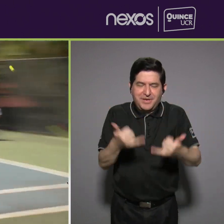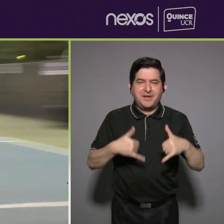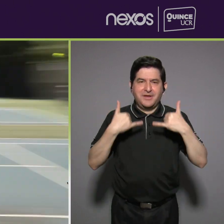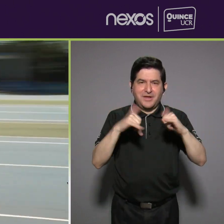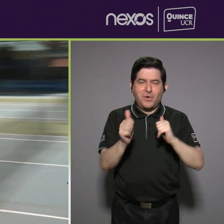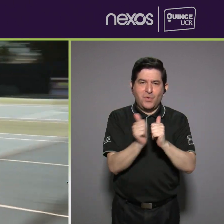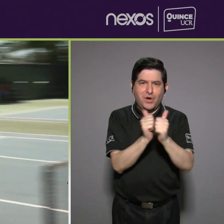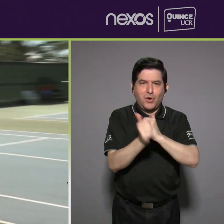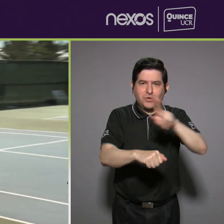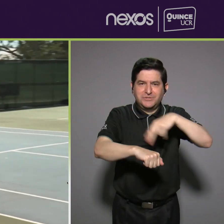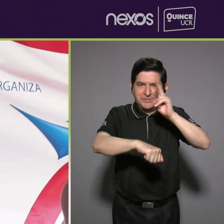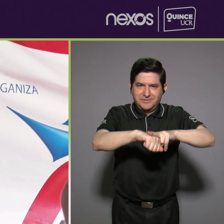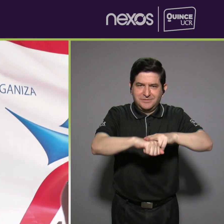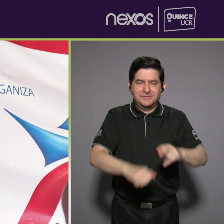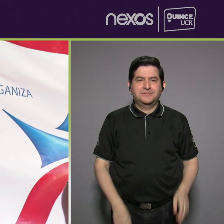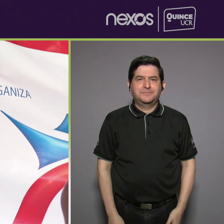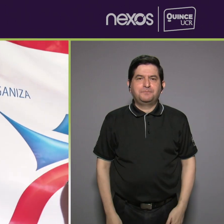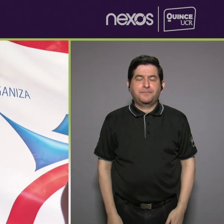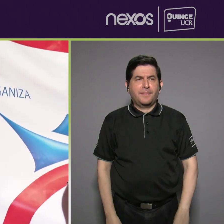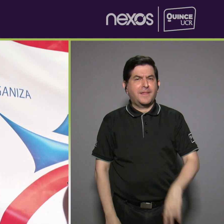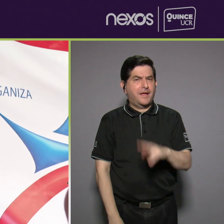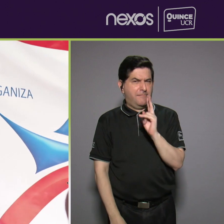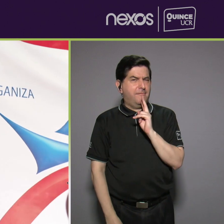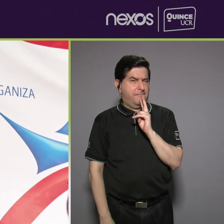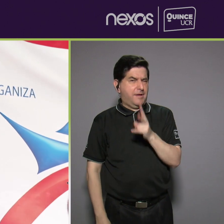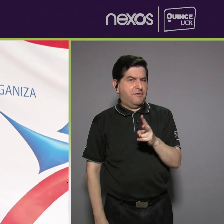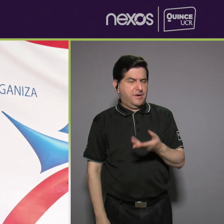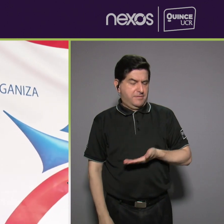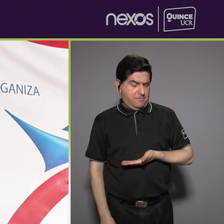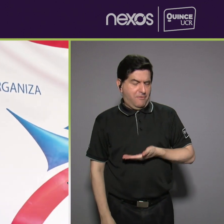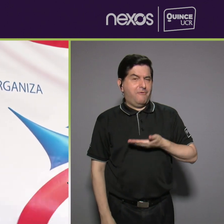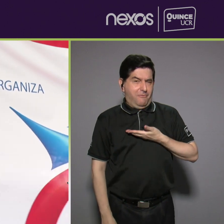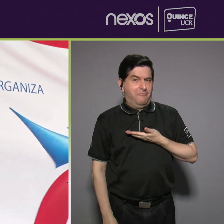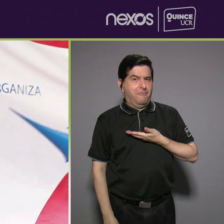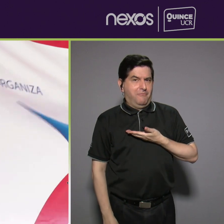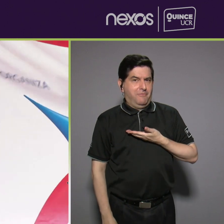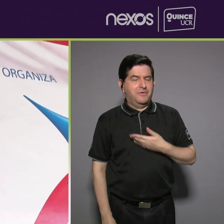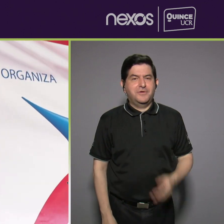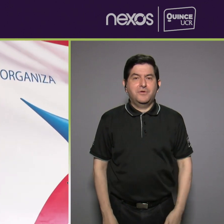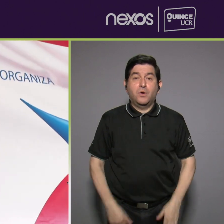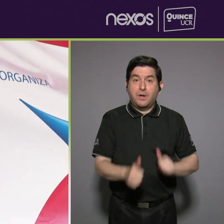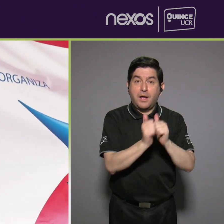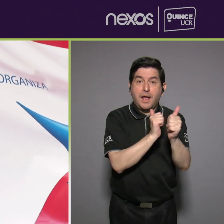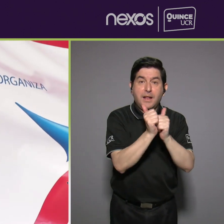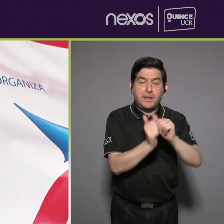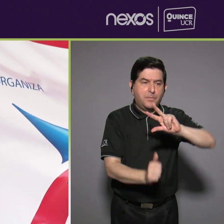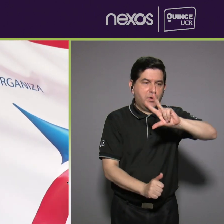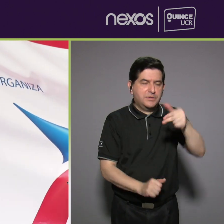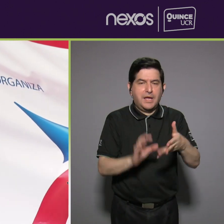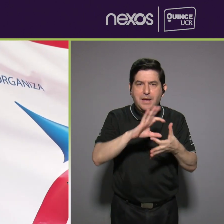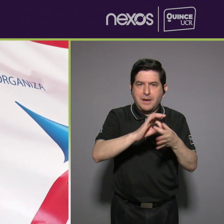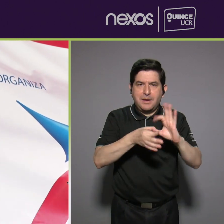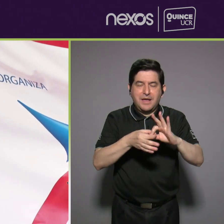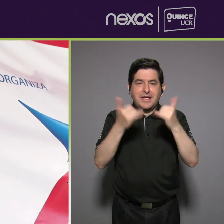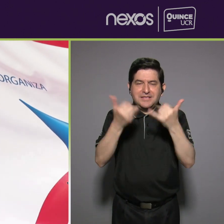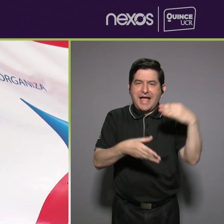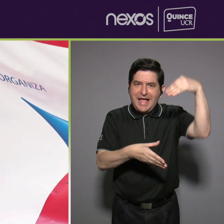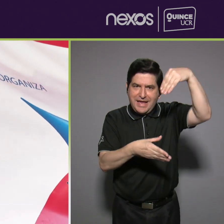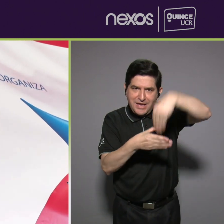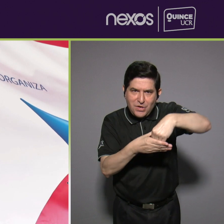estos Juegos Deportivos Nacionales. Bueno, la verdad es un orgullo que el deporte paralímpico esté ya formando